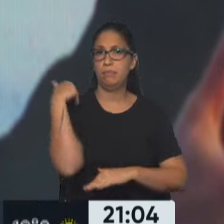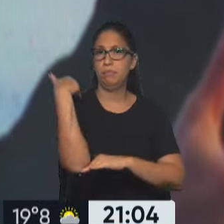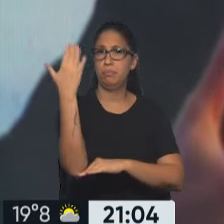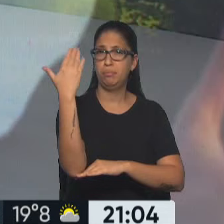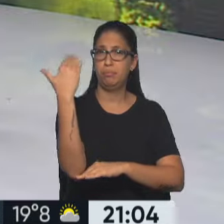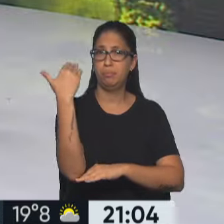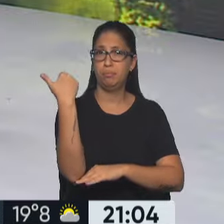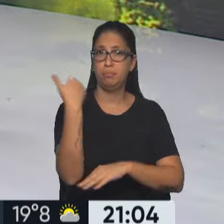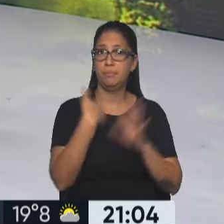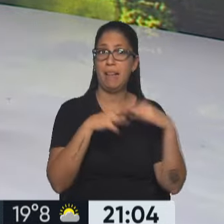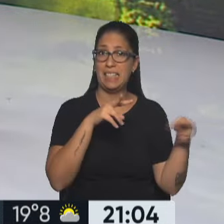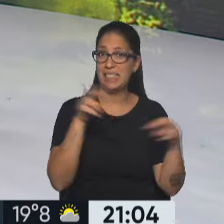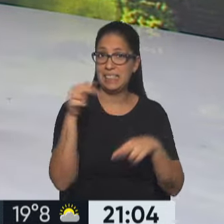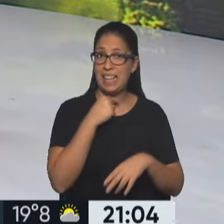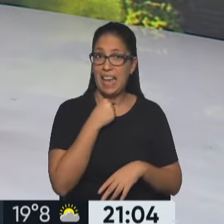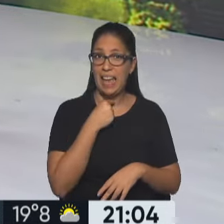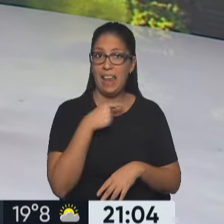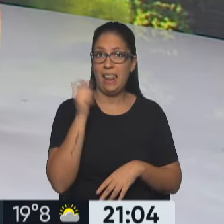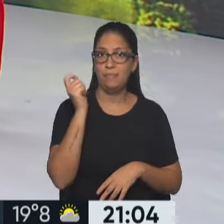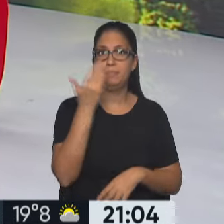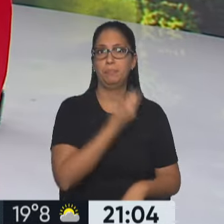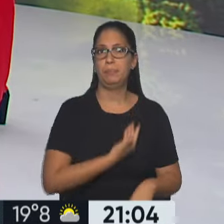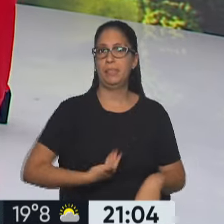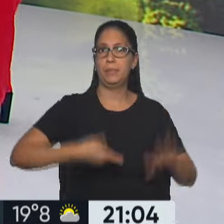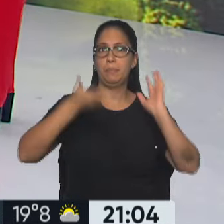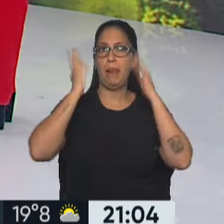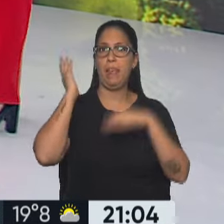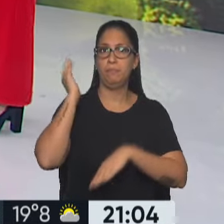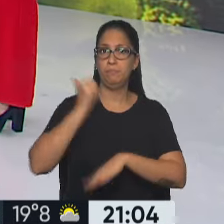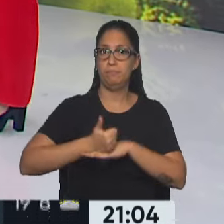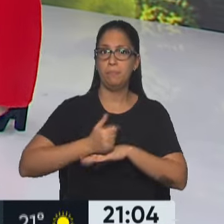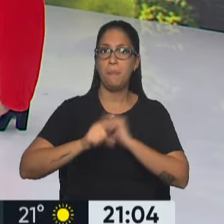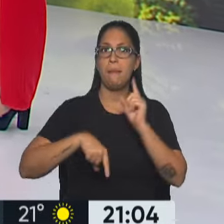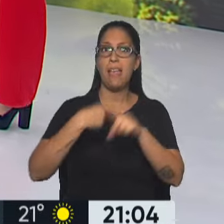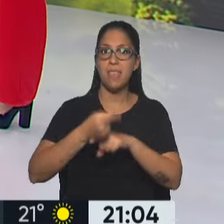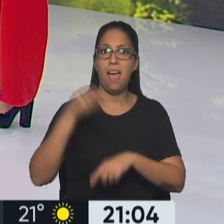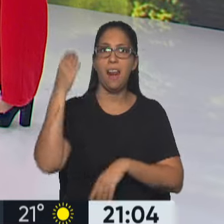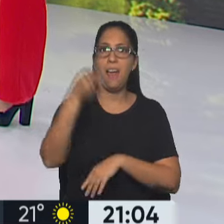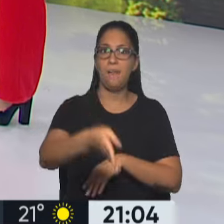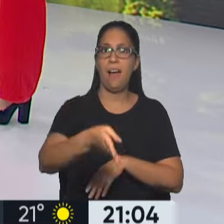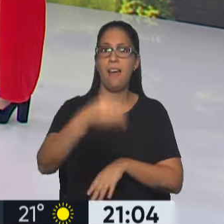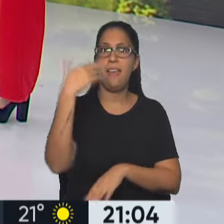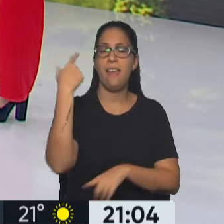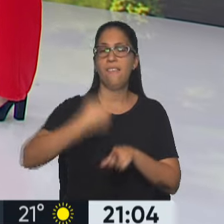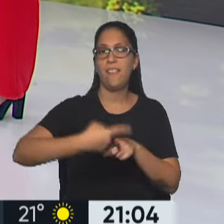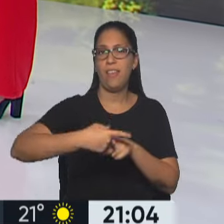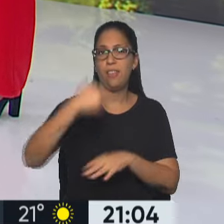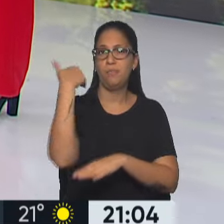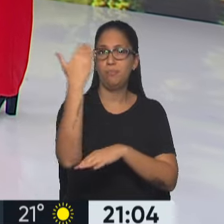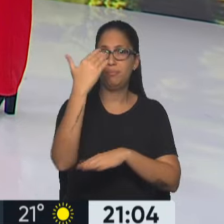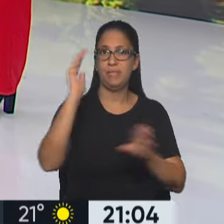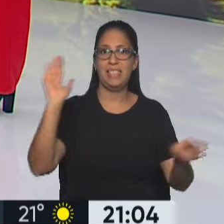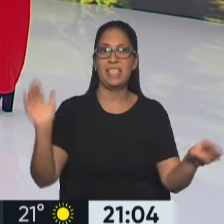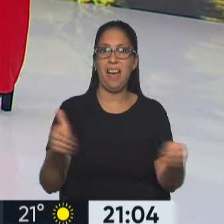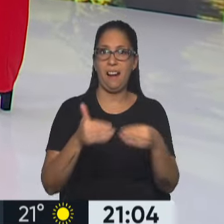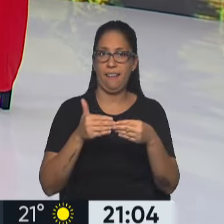más expectativa genera es la del presidente Javier Milley, que mañana va a cerrar el evento. ¿Qué se